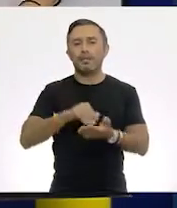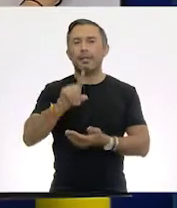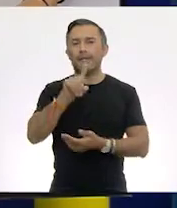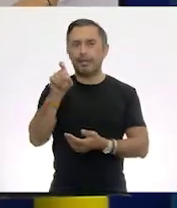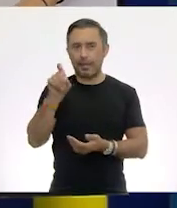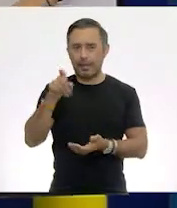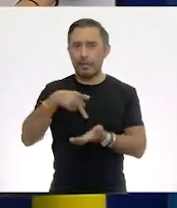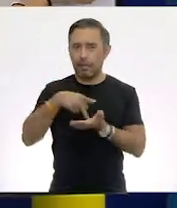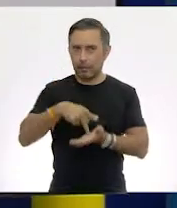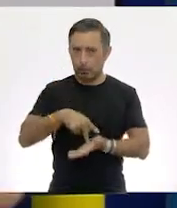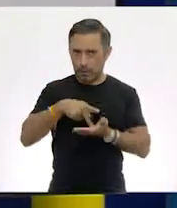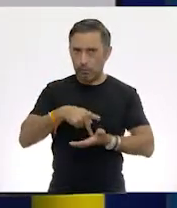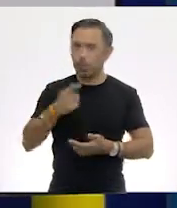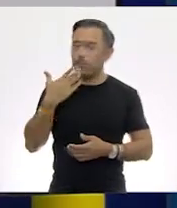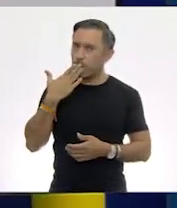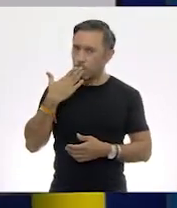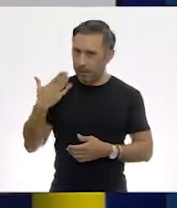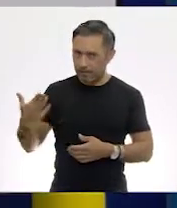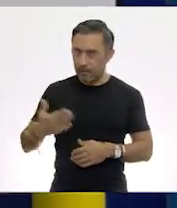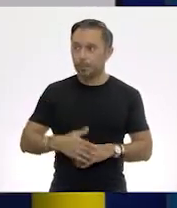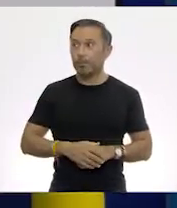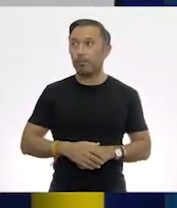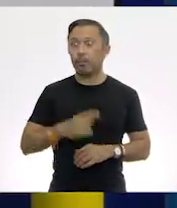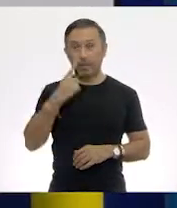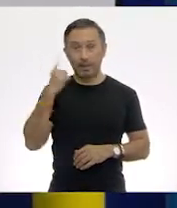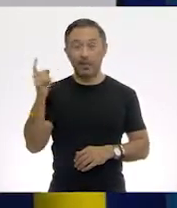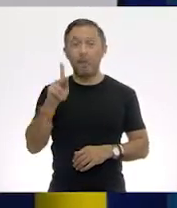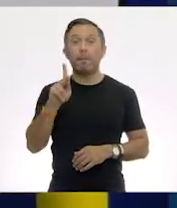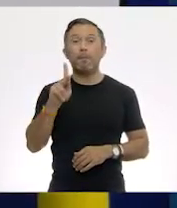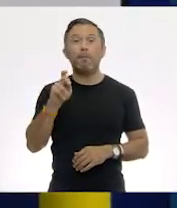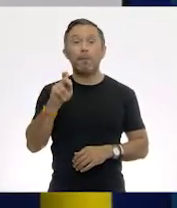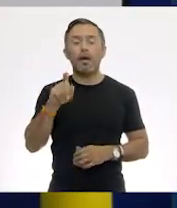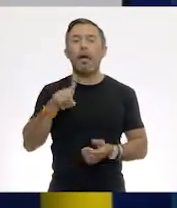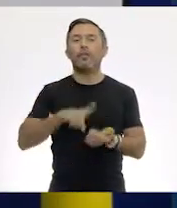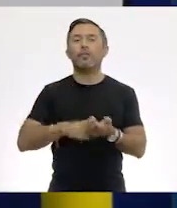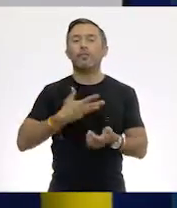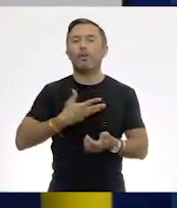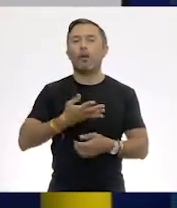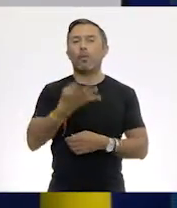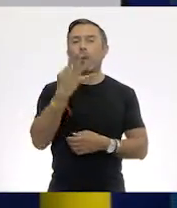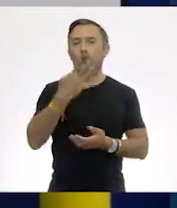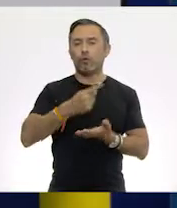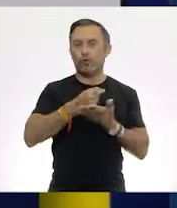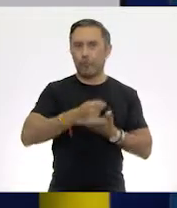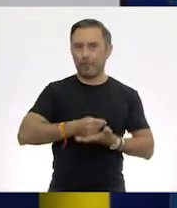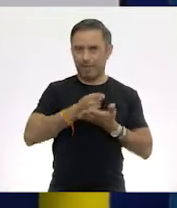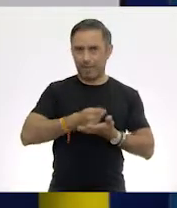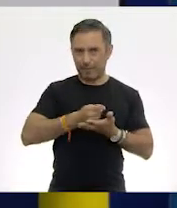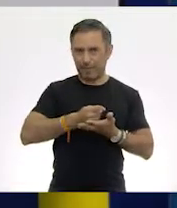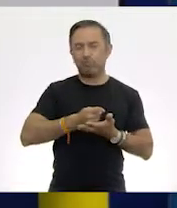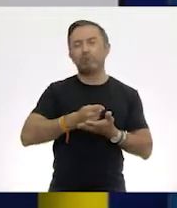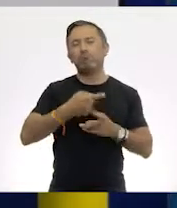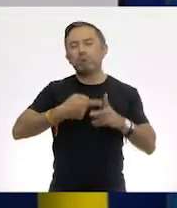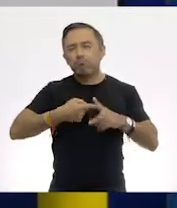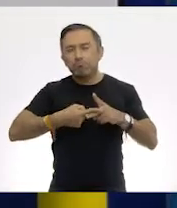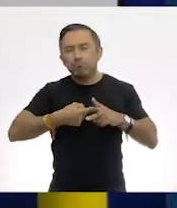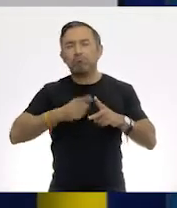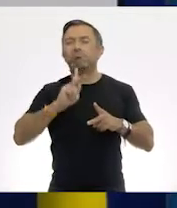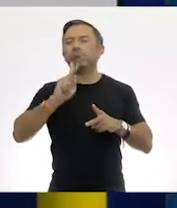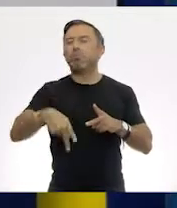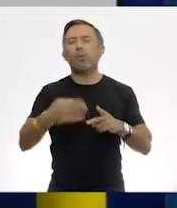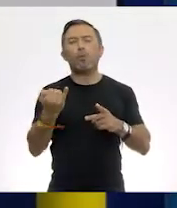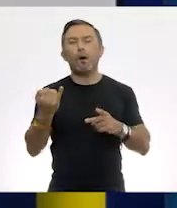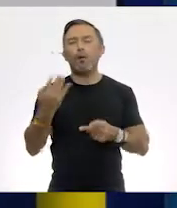Pero dijimos que a don Pepe le llegan cuatro toneladas, que es lo mismo que cuatro mil kilogramos.